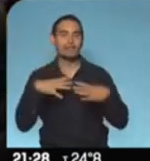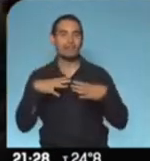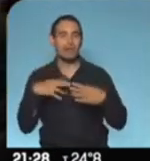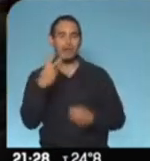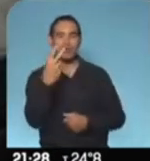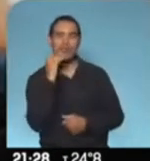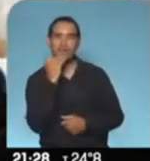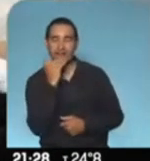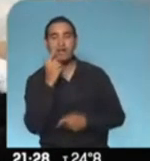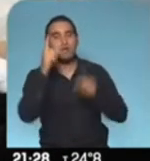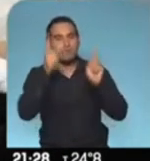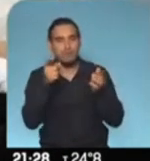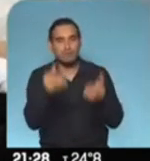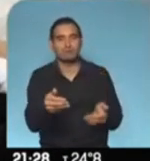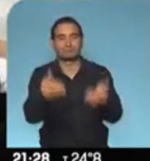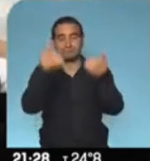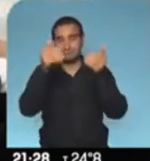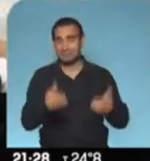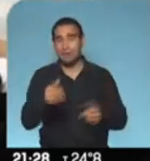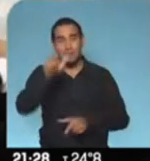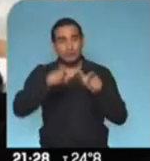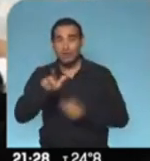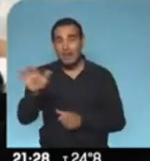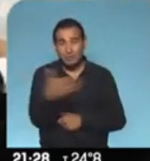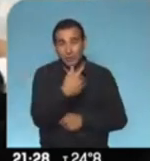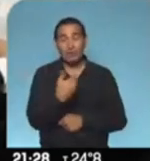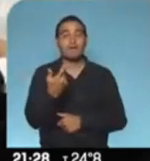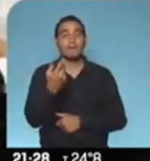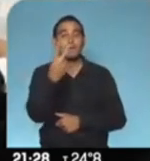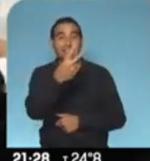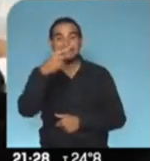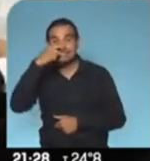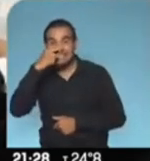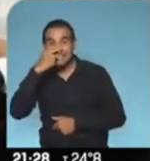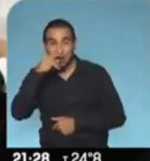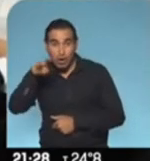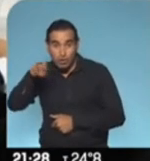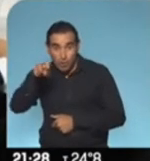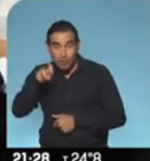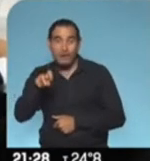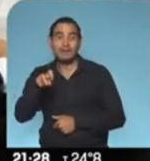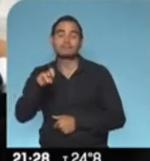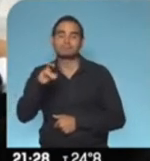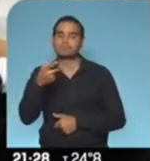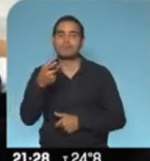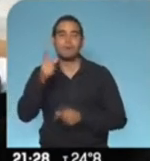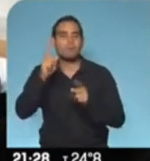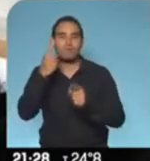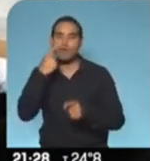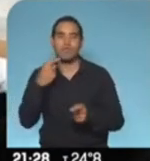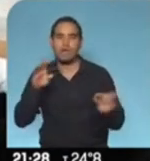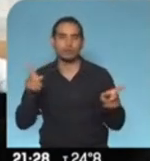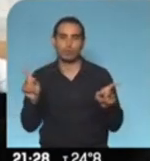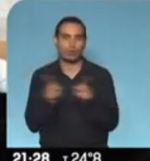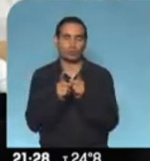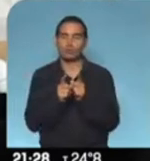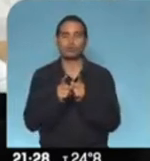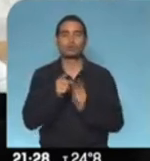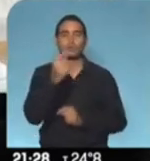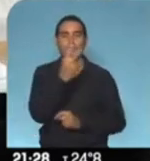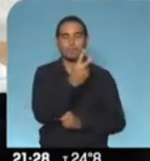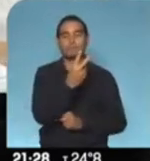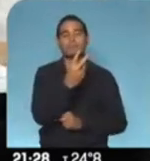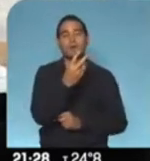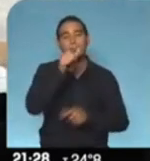abril, que también se va a trasladar todas las personas que iban a cobrar antes del 27, los del 25 a los 26, cobran el mismo día. Los familiares de personas